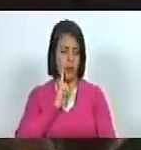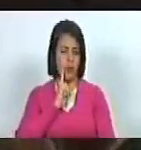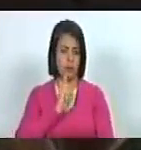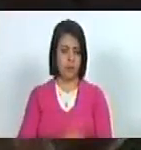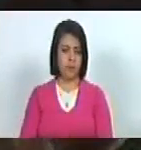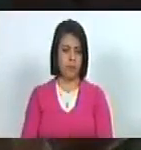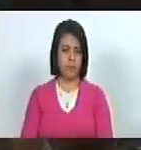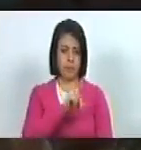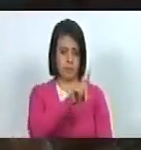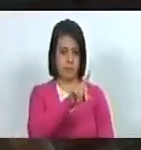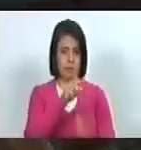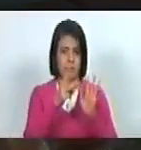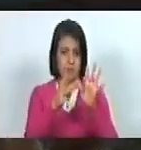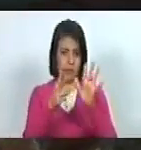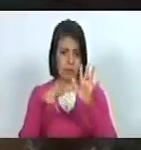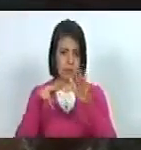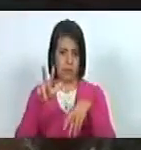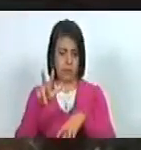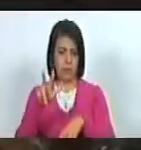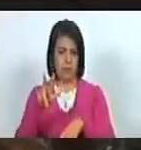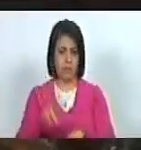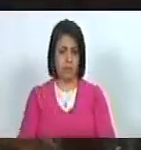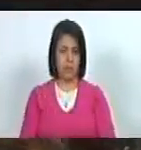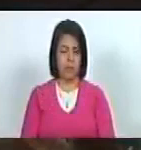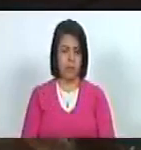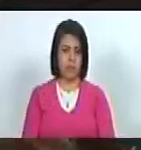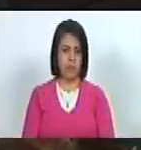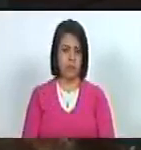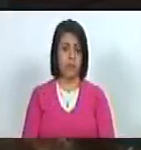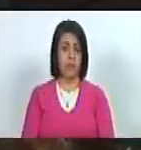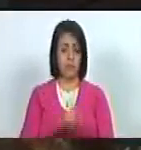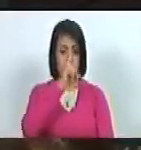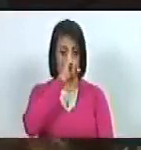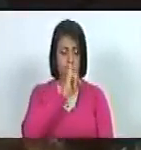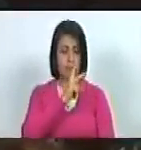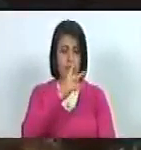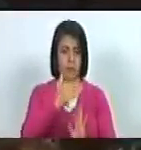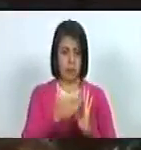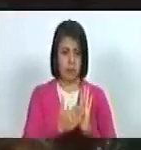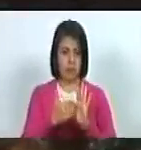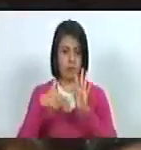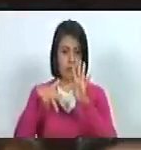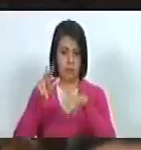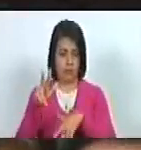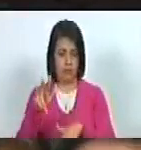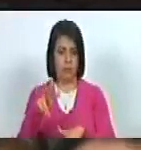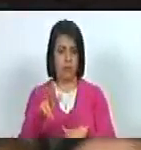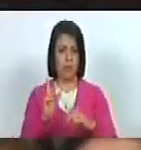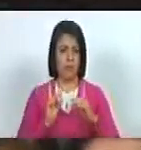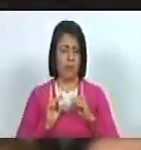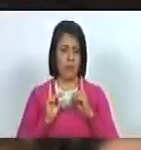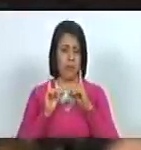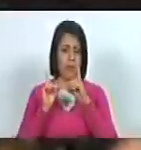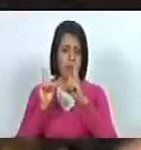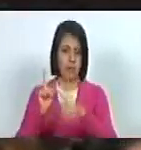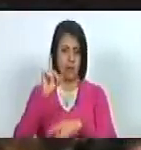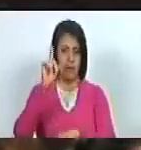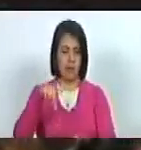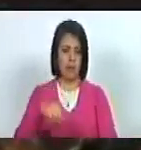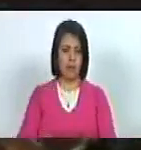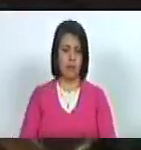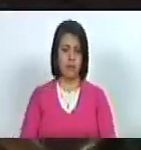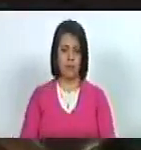en 1813 y desde el año 2013 dedicada también